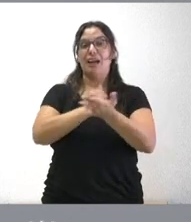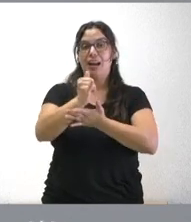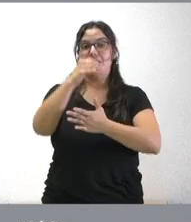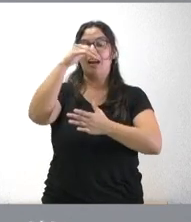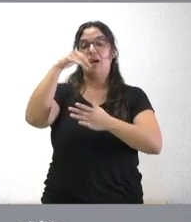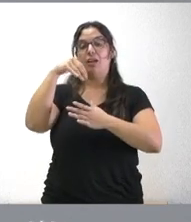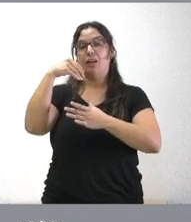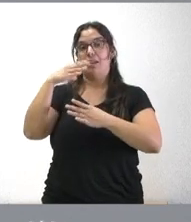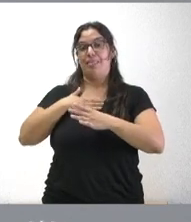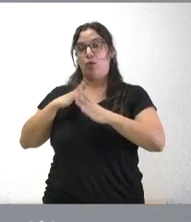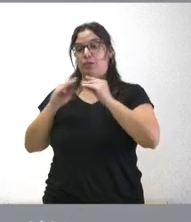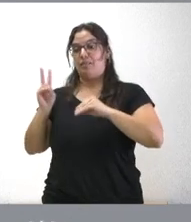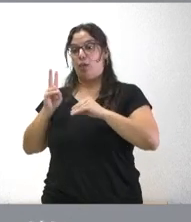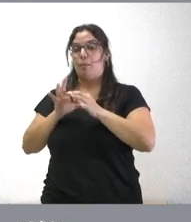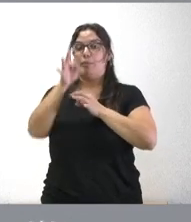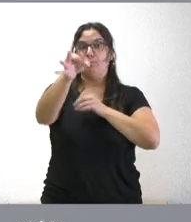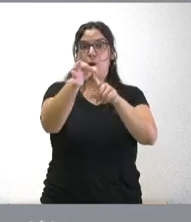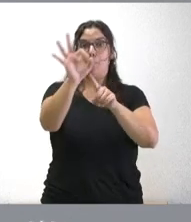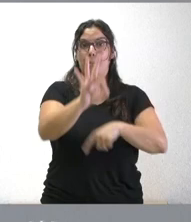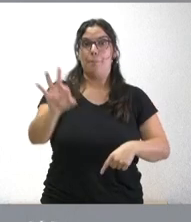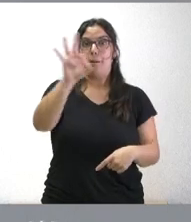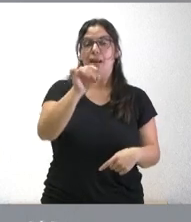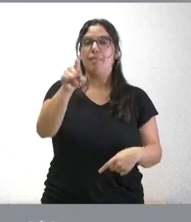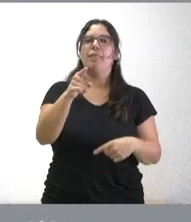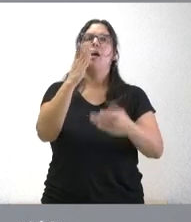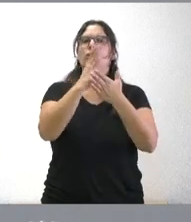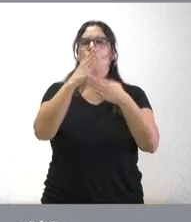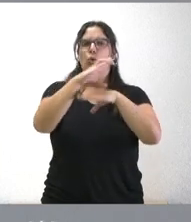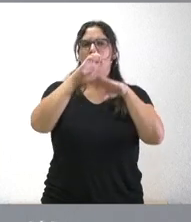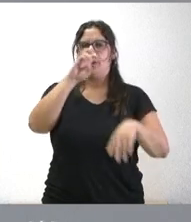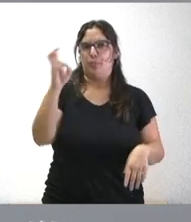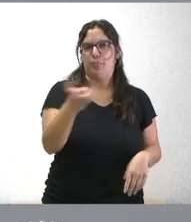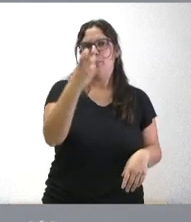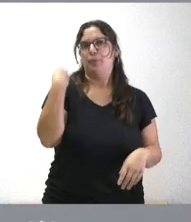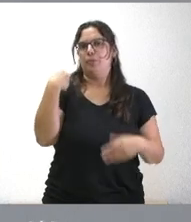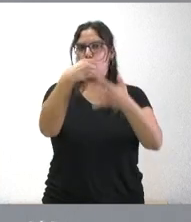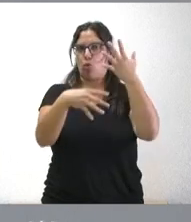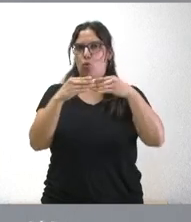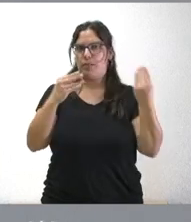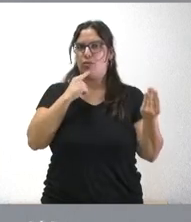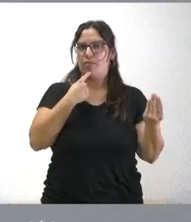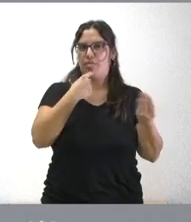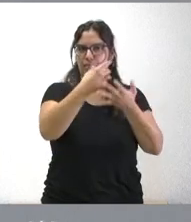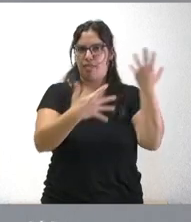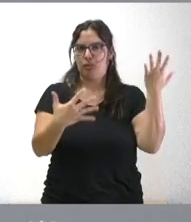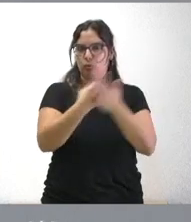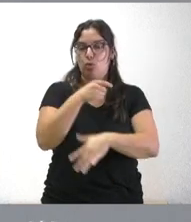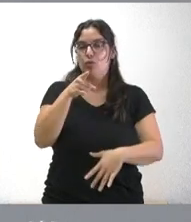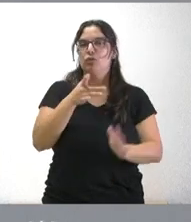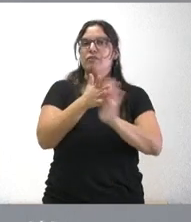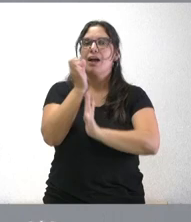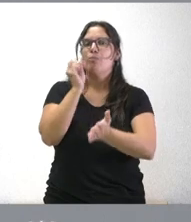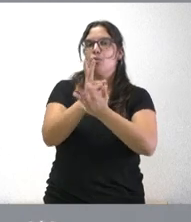Valladolid en el campus de la Ayutera de Palencia acoge diversos estudios que son los que tienen ustedes en la documentación que son una apuesta